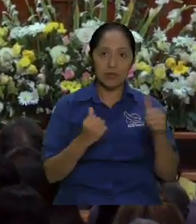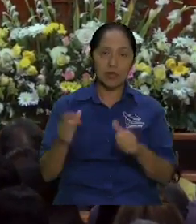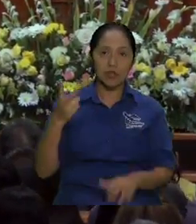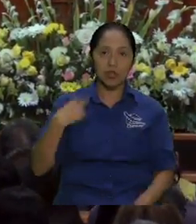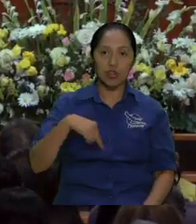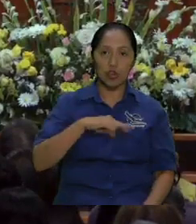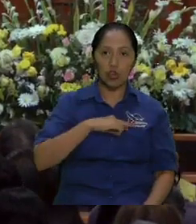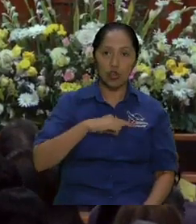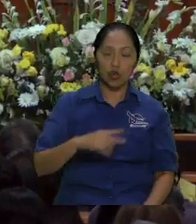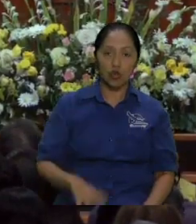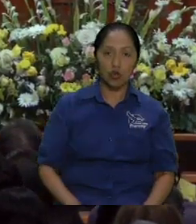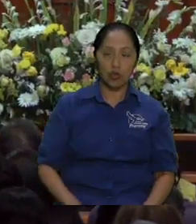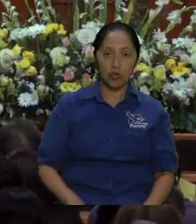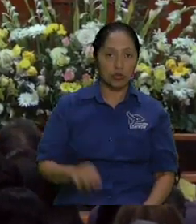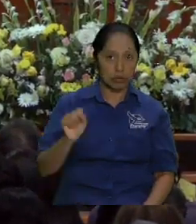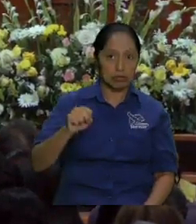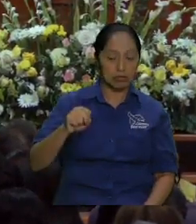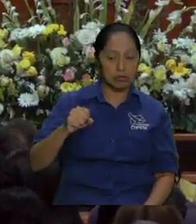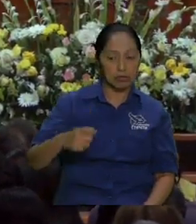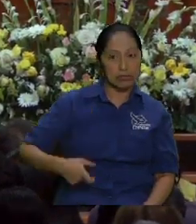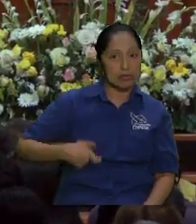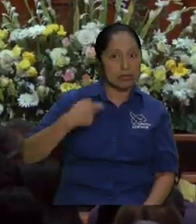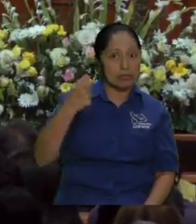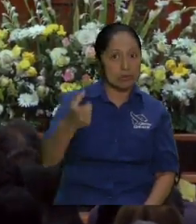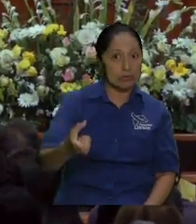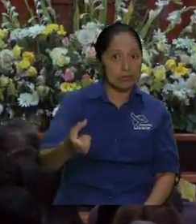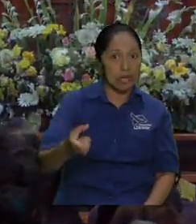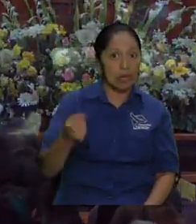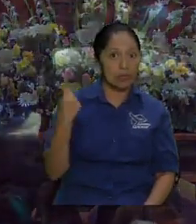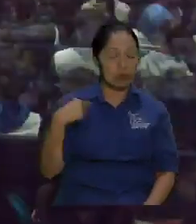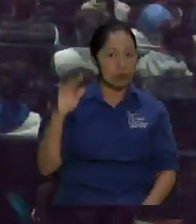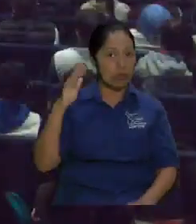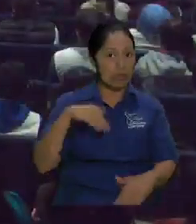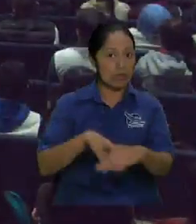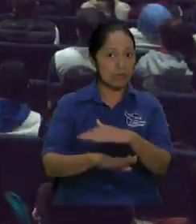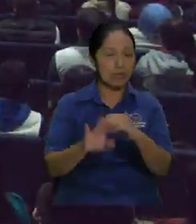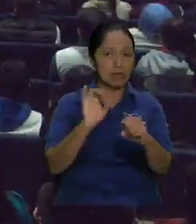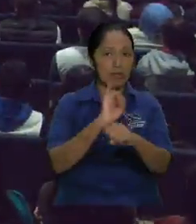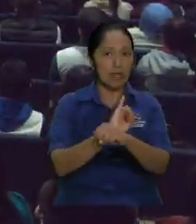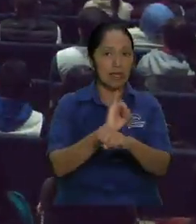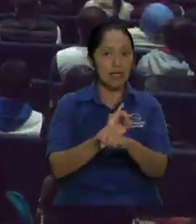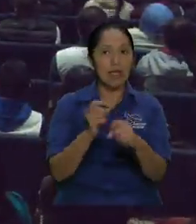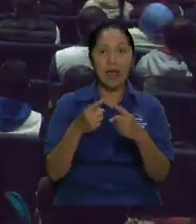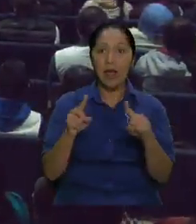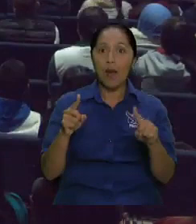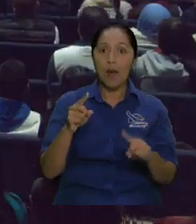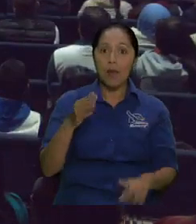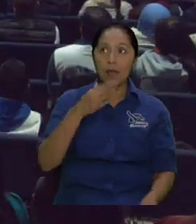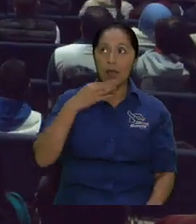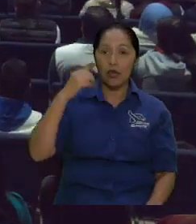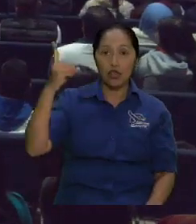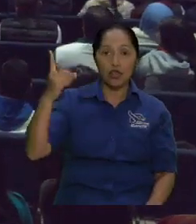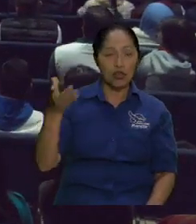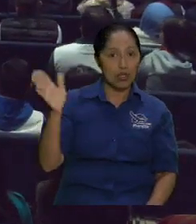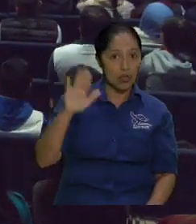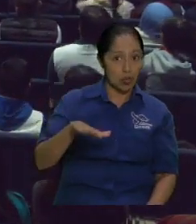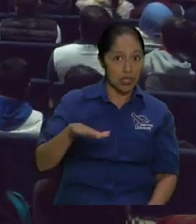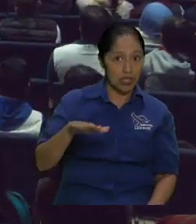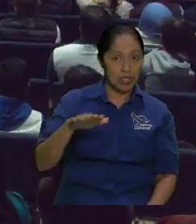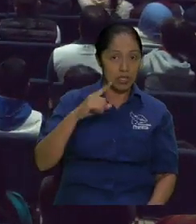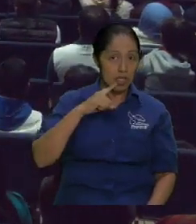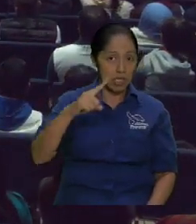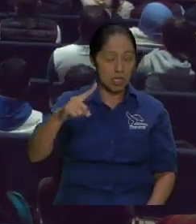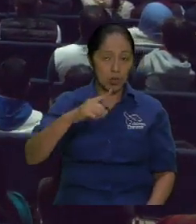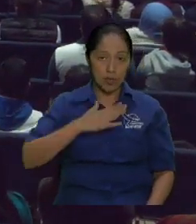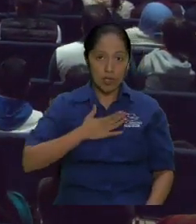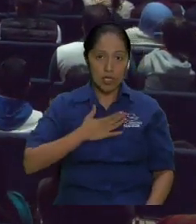andaba bien Jesús Adrián Romero y lo trajimos a él también lo hicimos lo hicimos en el estadio bueno no sé cómo anda